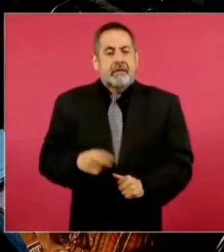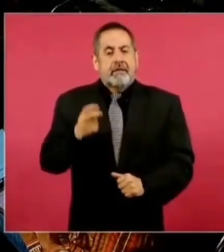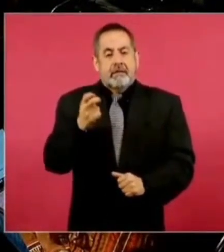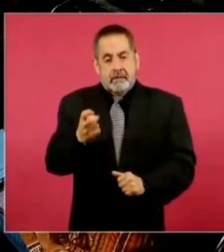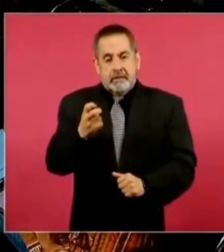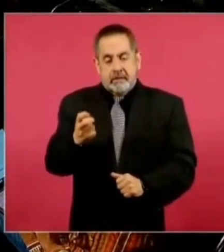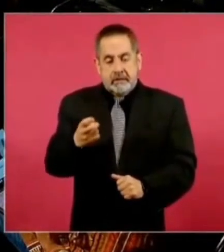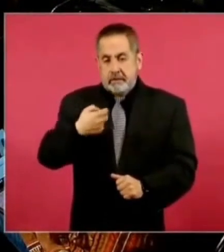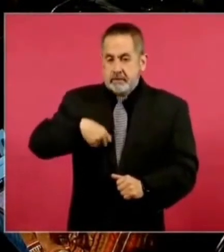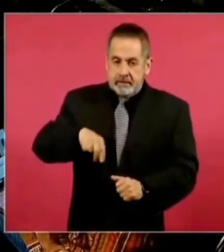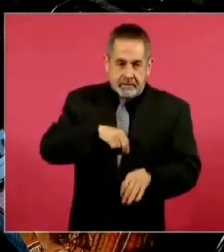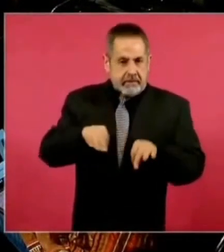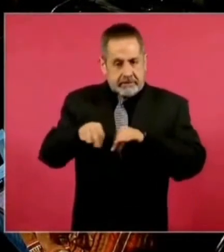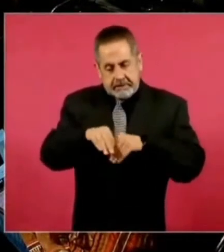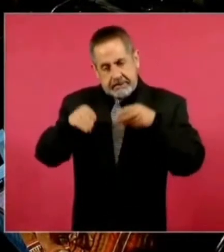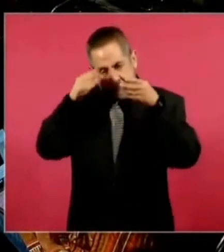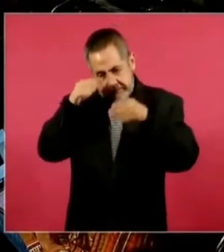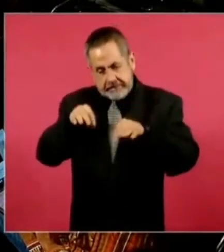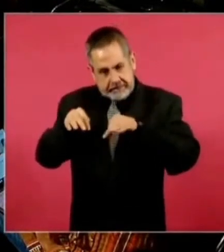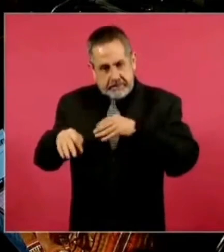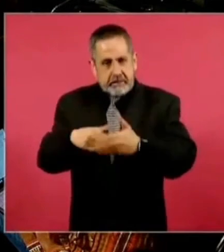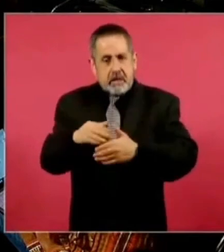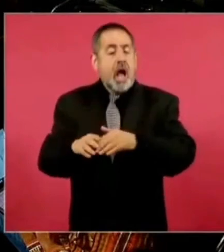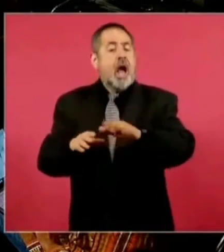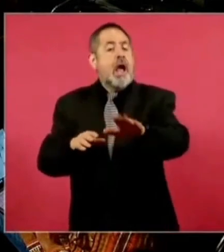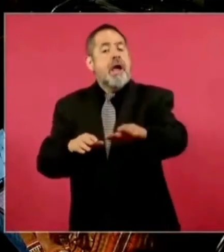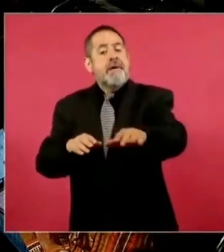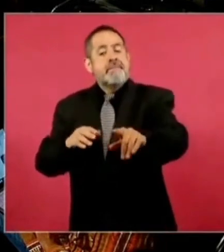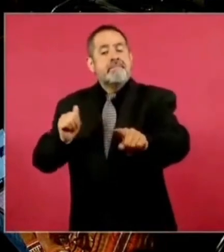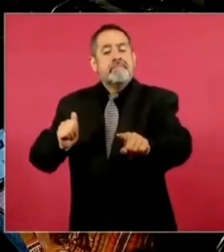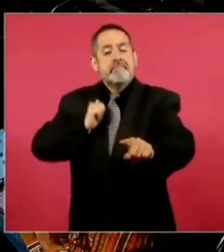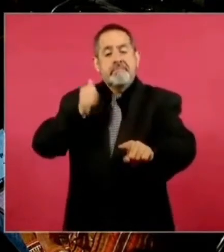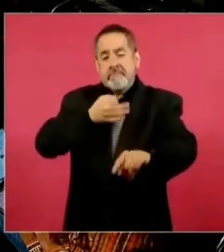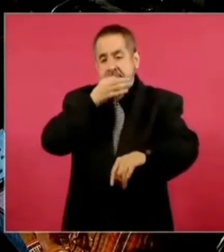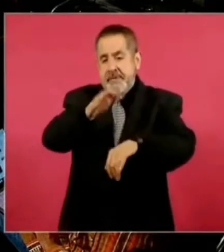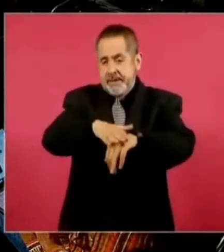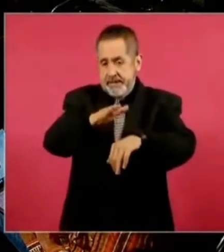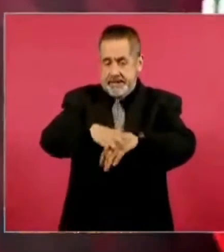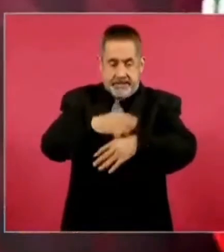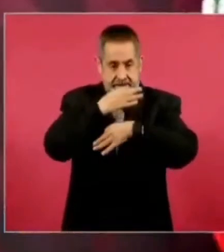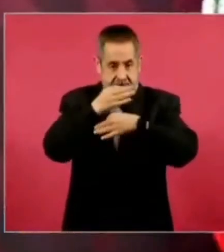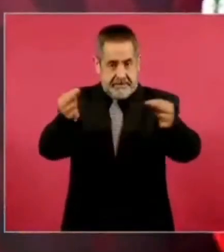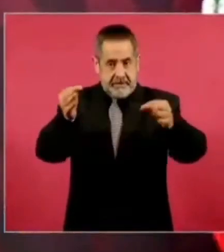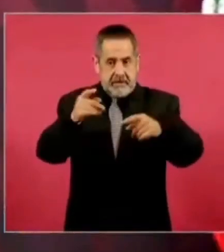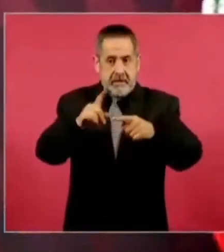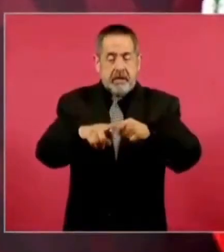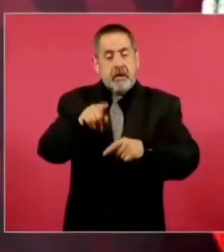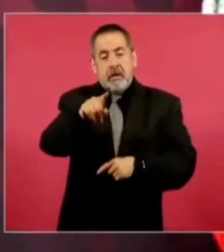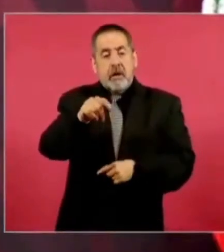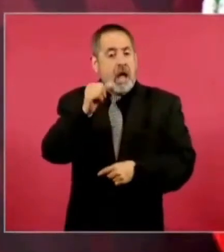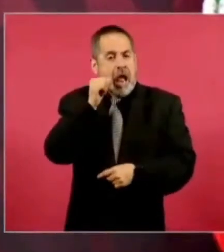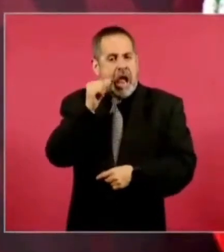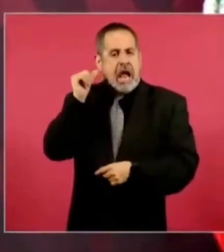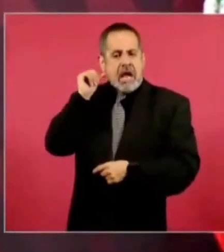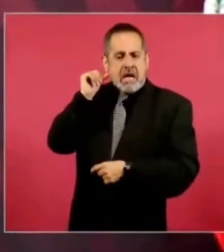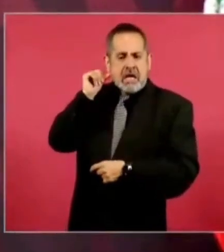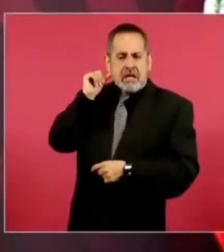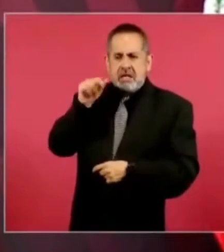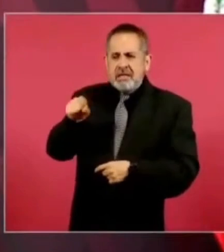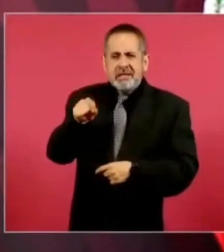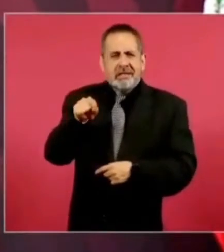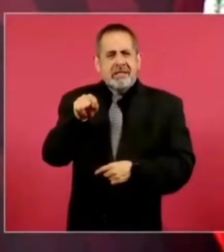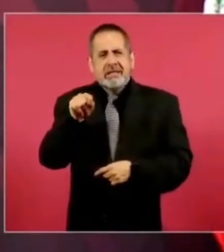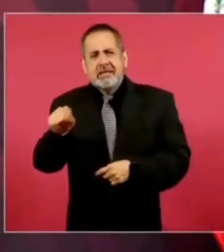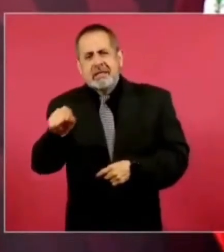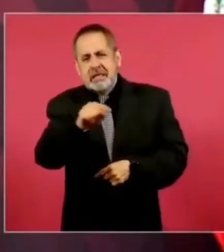trabajando en esto. También aprovecho para comentar de que ayer hubieron algunos robos